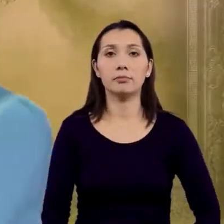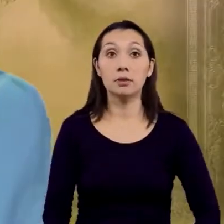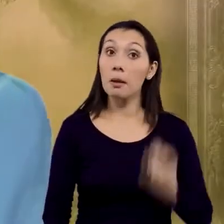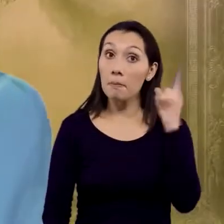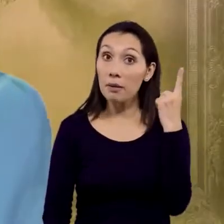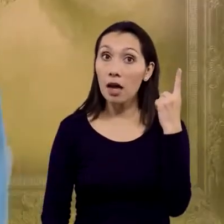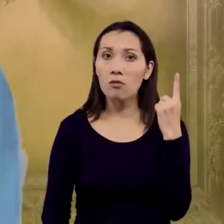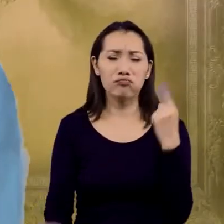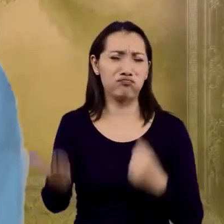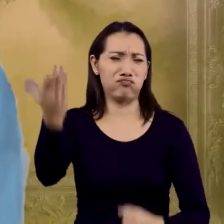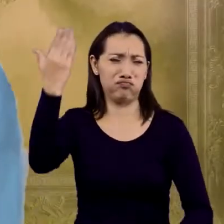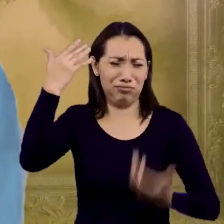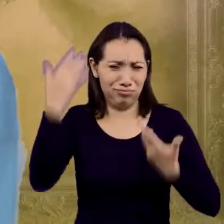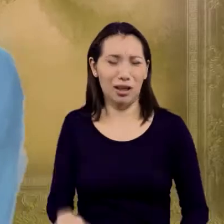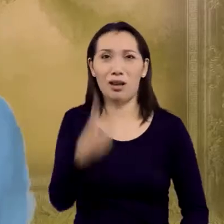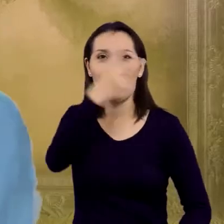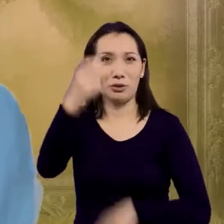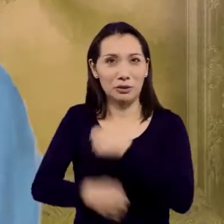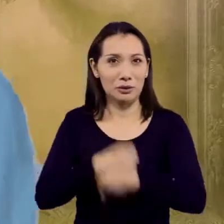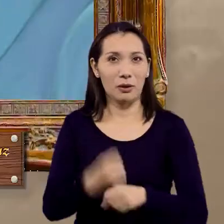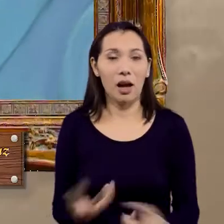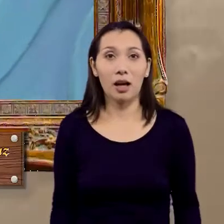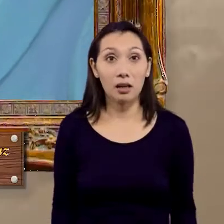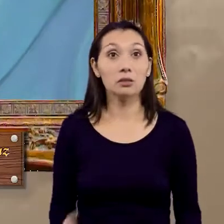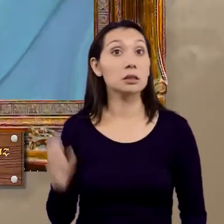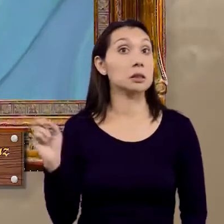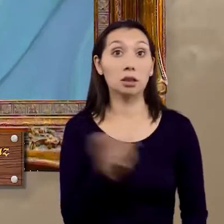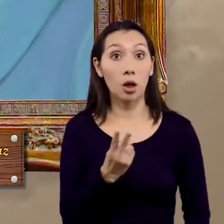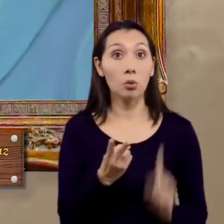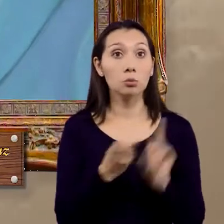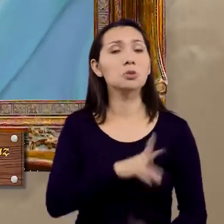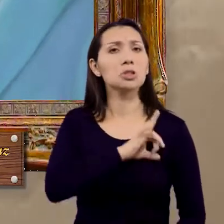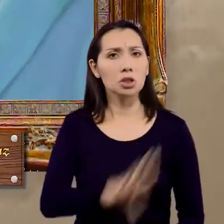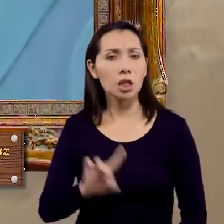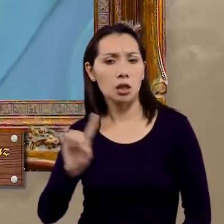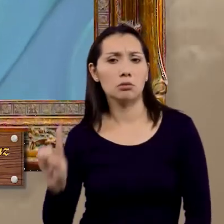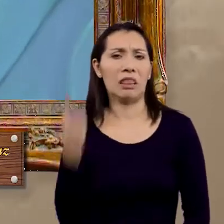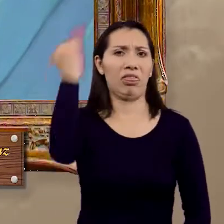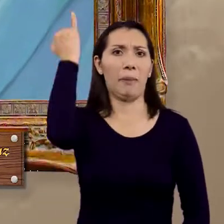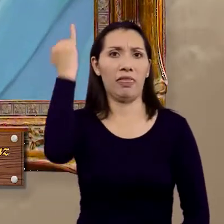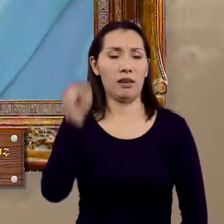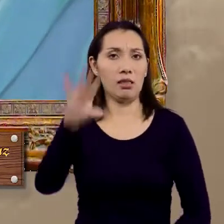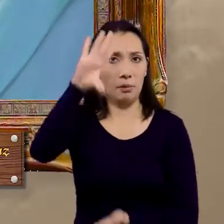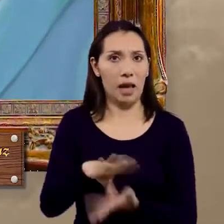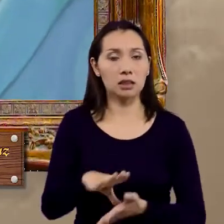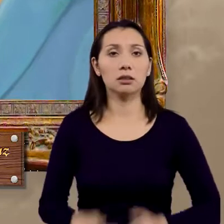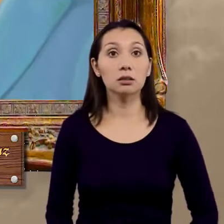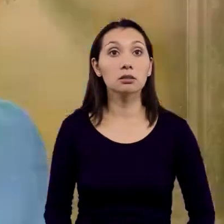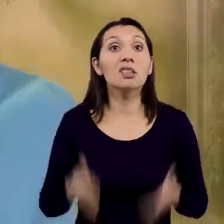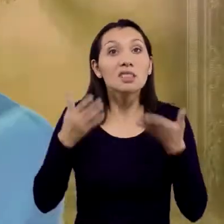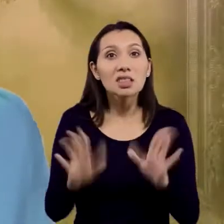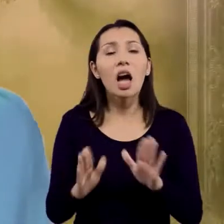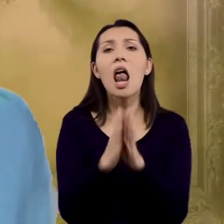Primero que todo, eso pasó hace más de 200 años. Y en segundo lugar, Chile ya es una nación soberana y